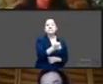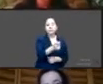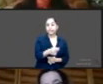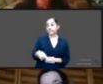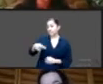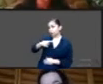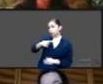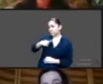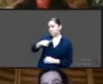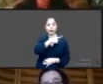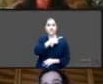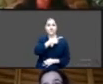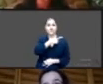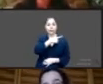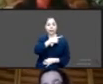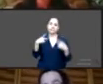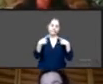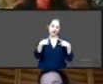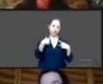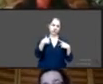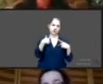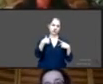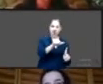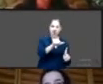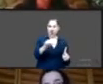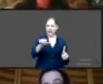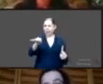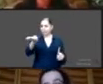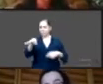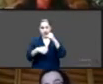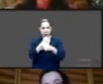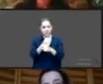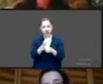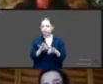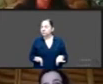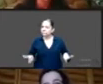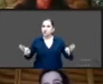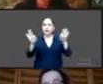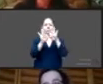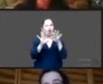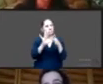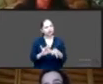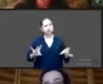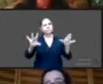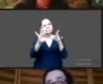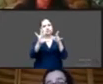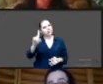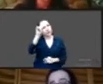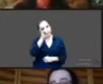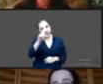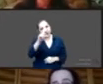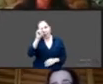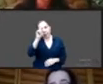de 15 a 19 años es la promoción de este uso de métodos anticonceptivos, la prevalencia, lograr un aumento.